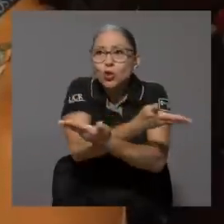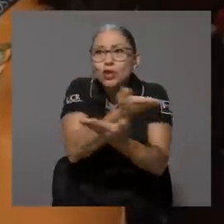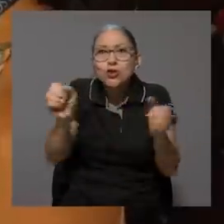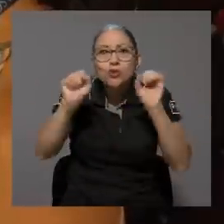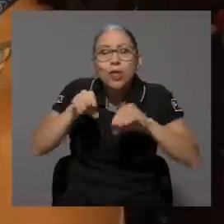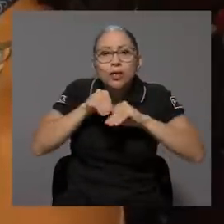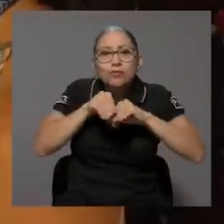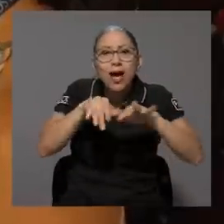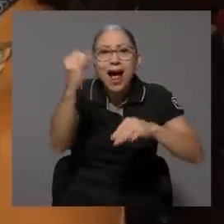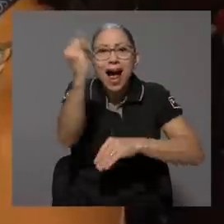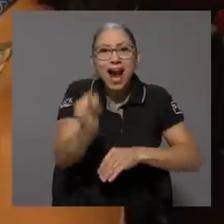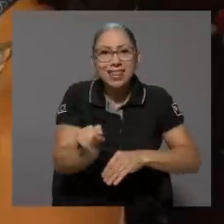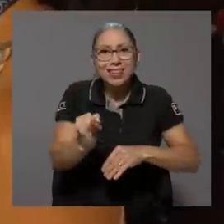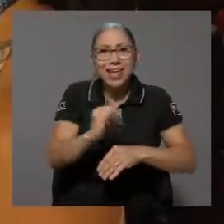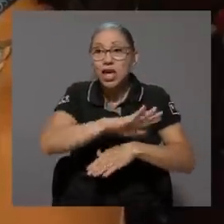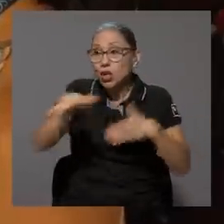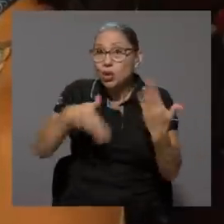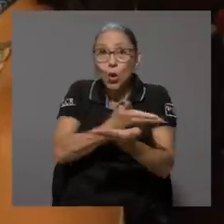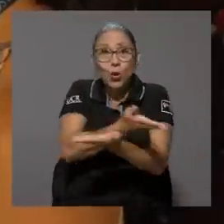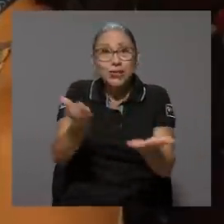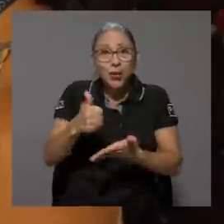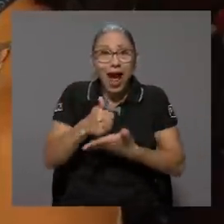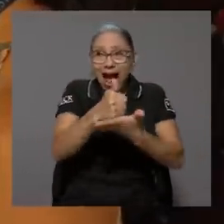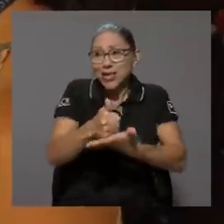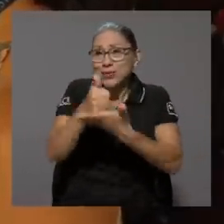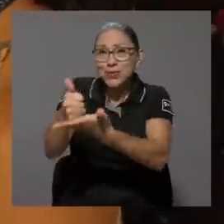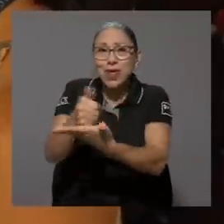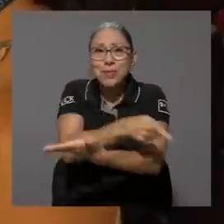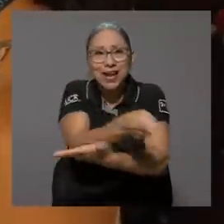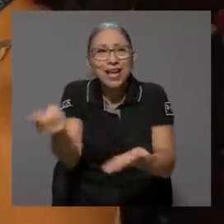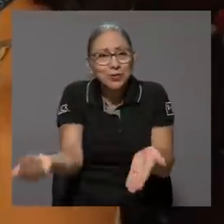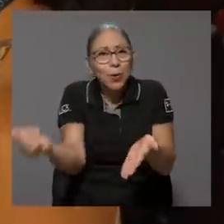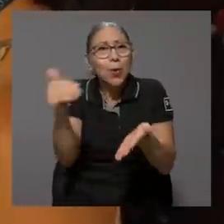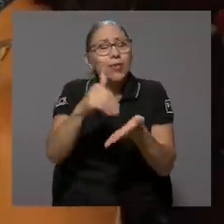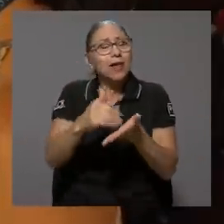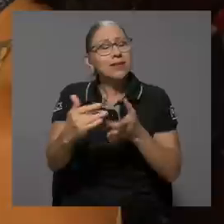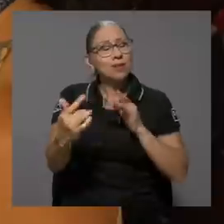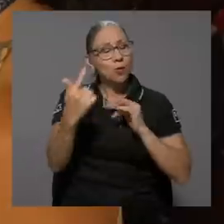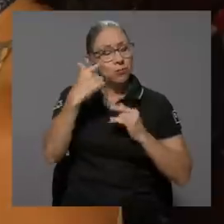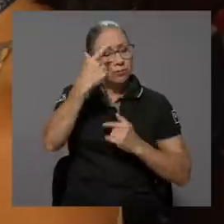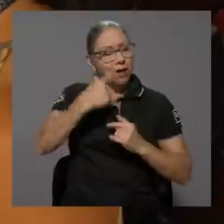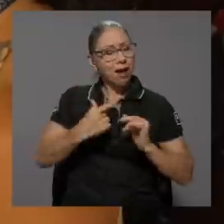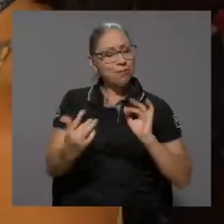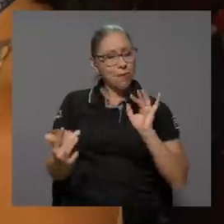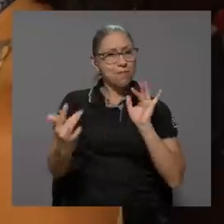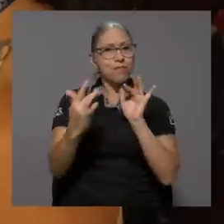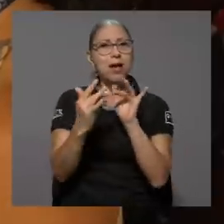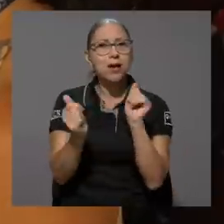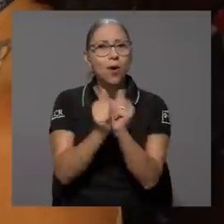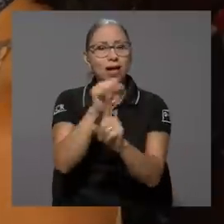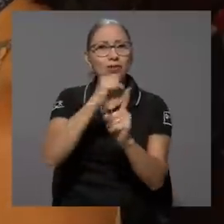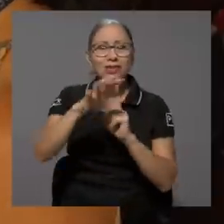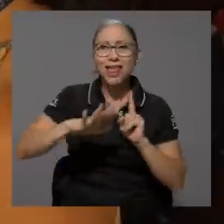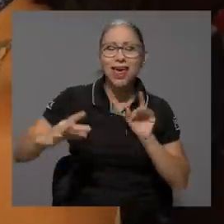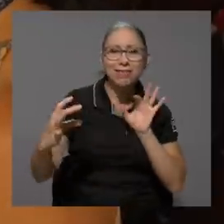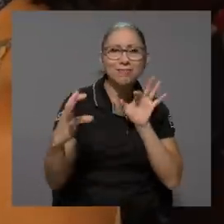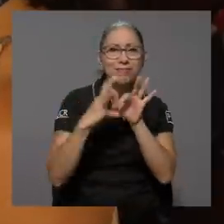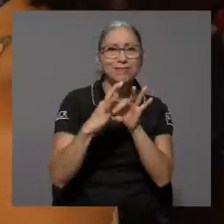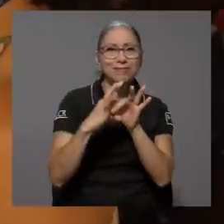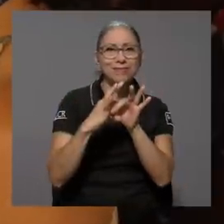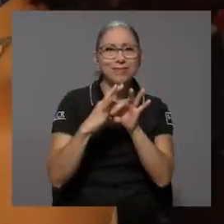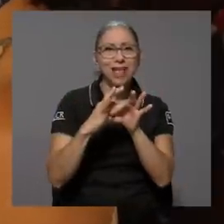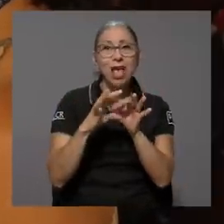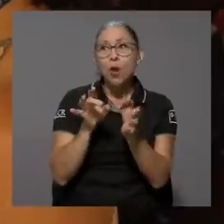lo que es el arte, todos estos espacios, que les ayudan a volverse a conectar con su ser, con su persona, con la sociedad en general.